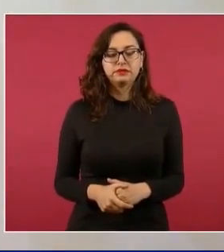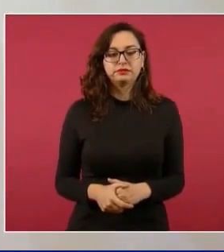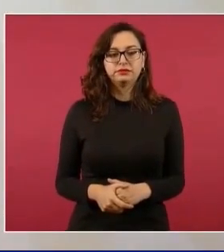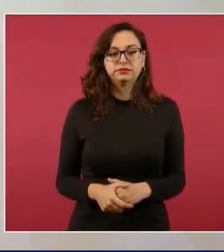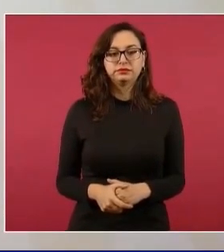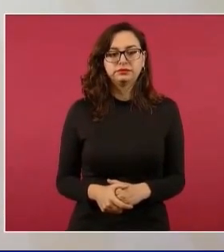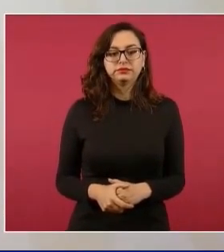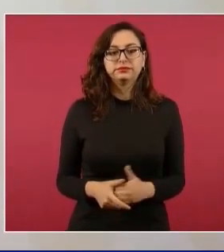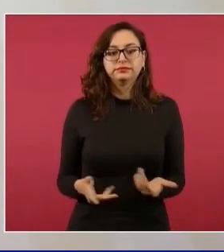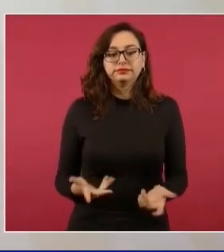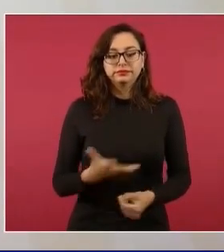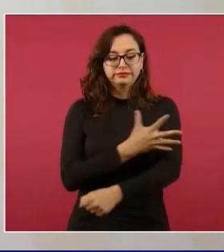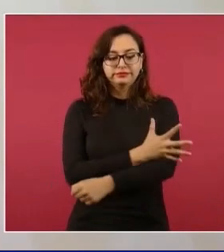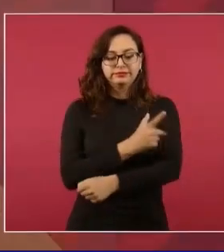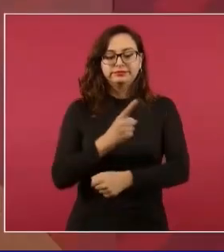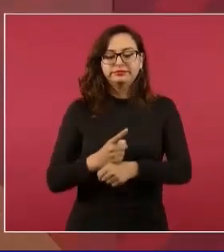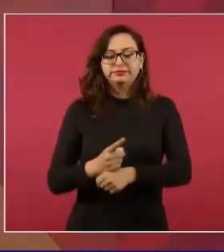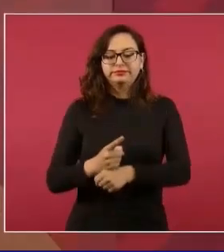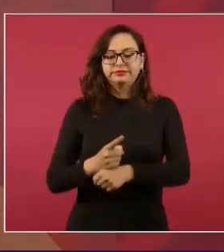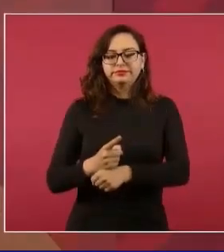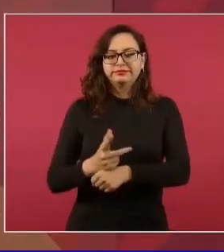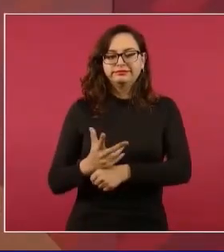La honestidad es un escudo,